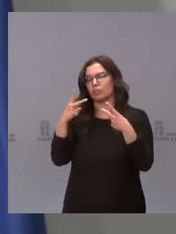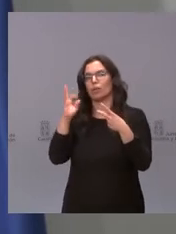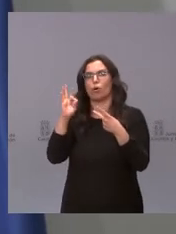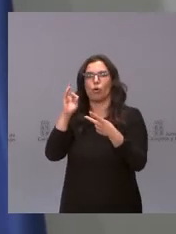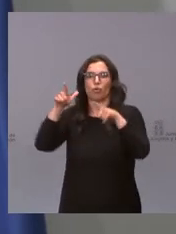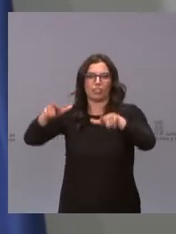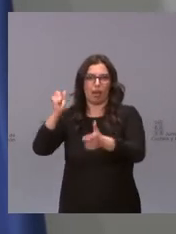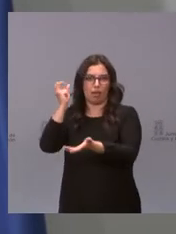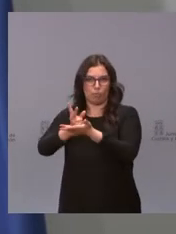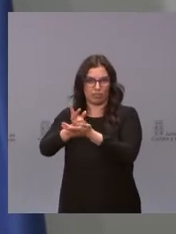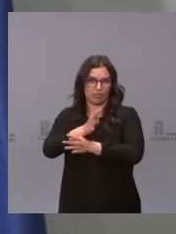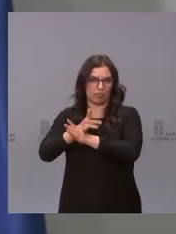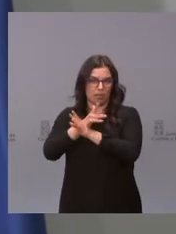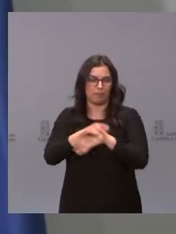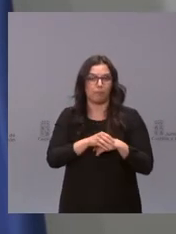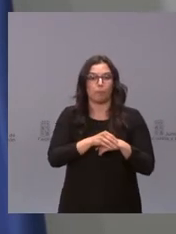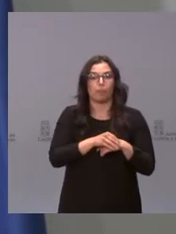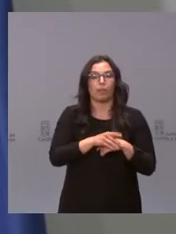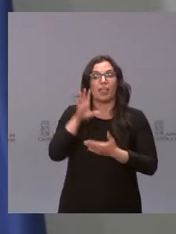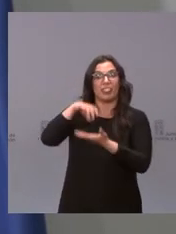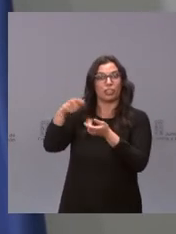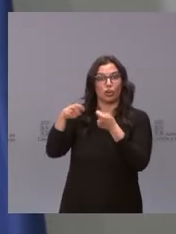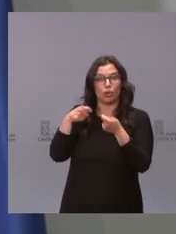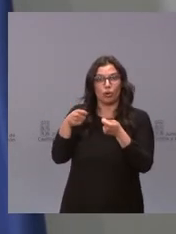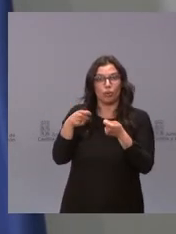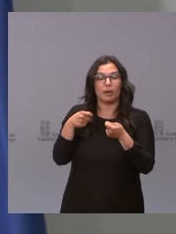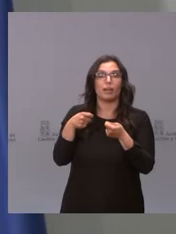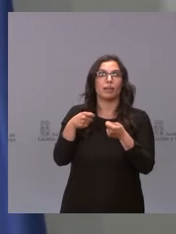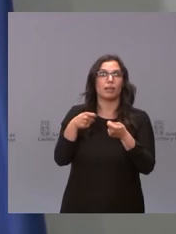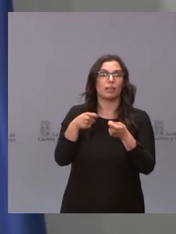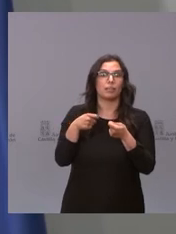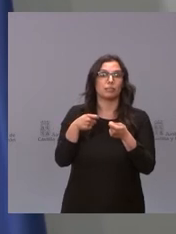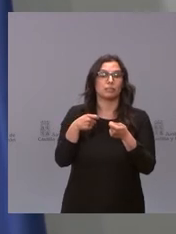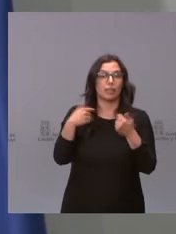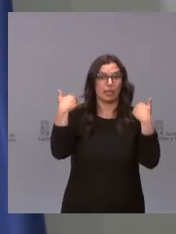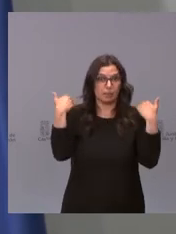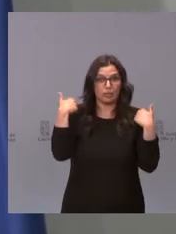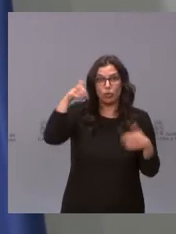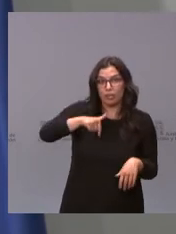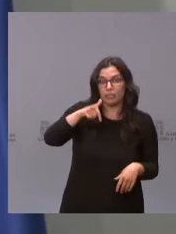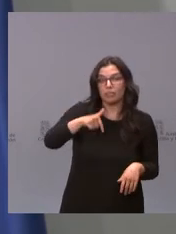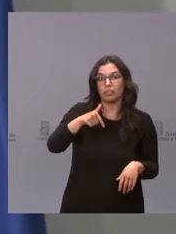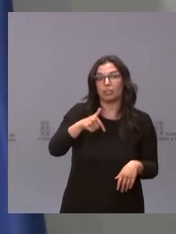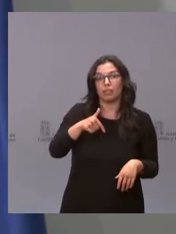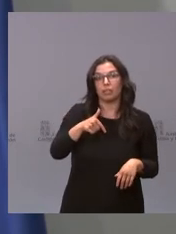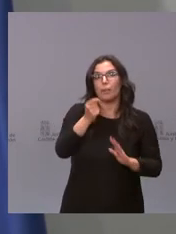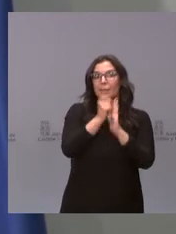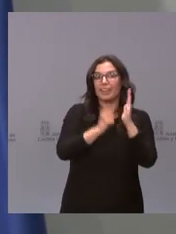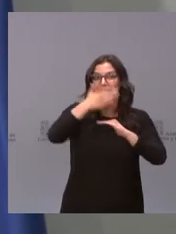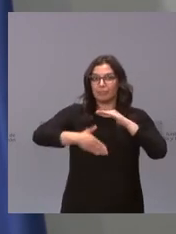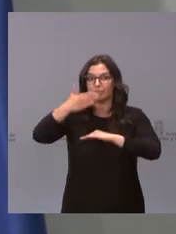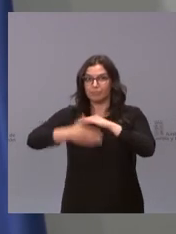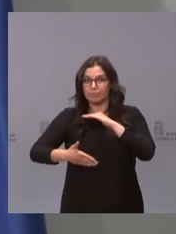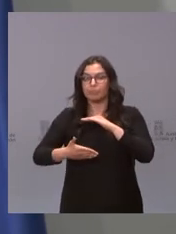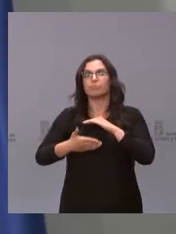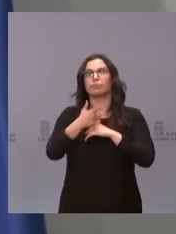nadie ha planteado el cambio y centros comerciales y gimnasios en esta comunidad tendrán medidas restrictivas exactamente